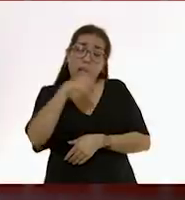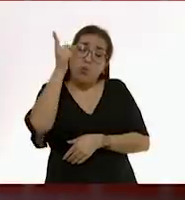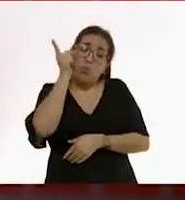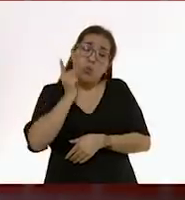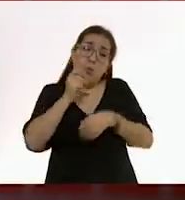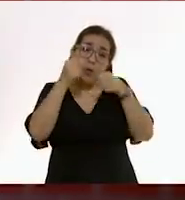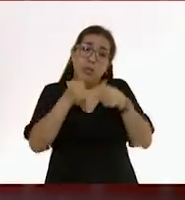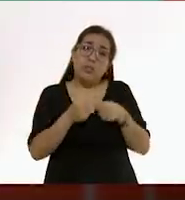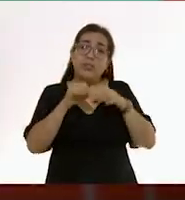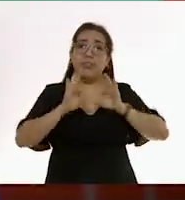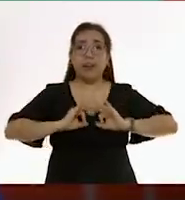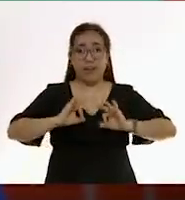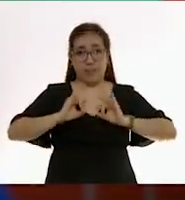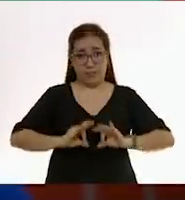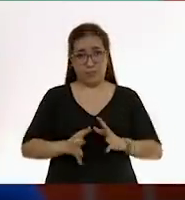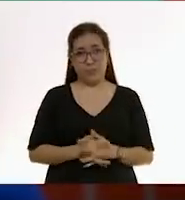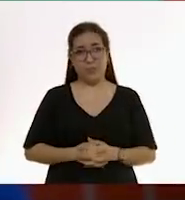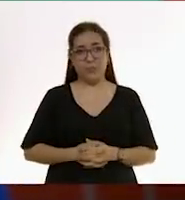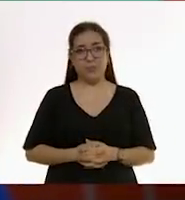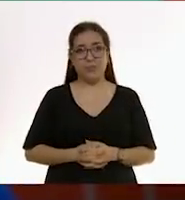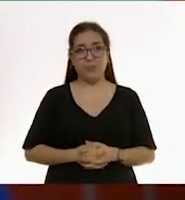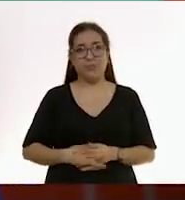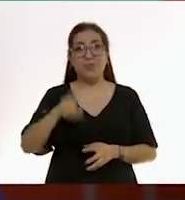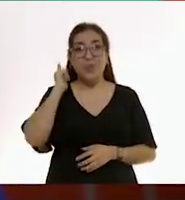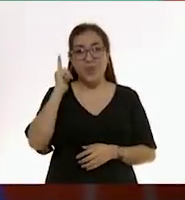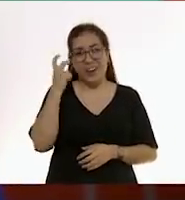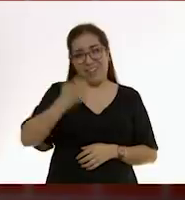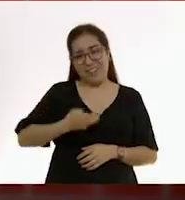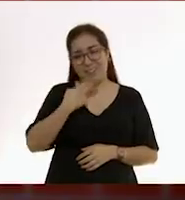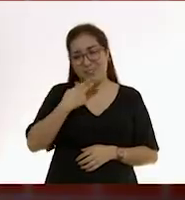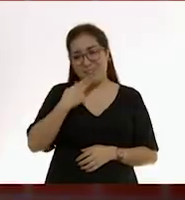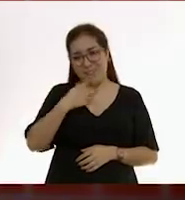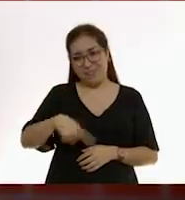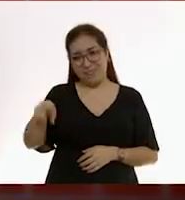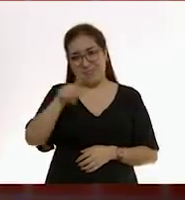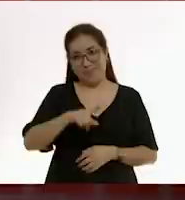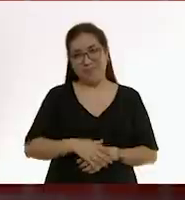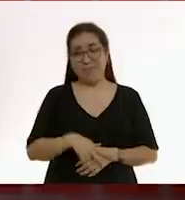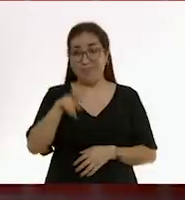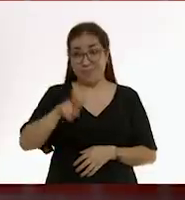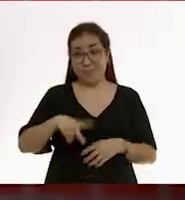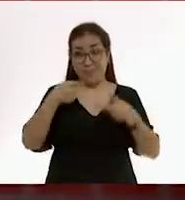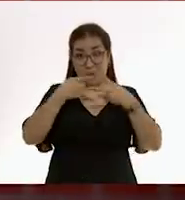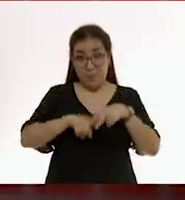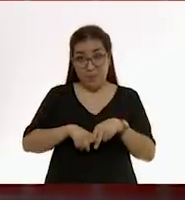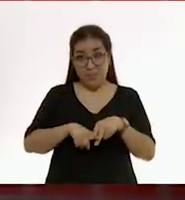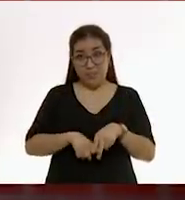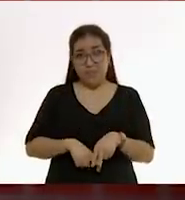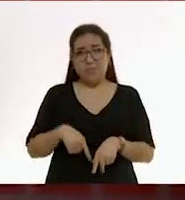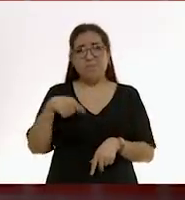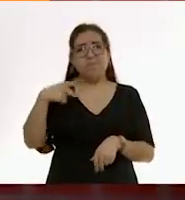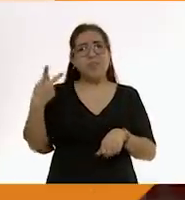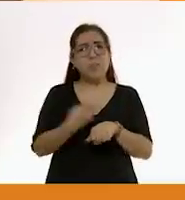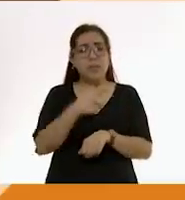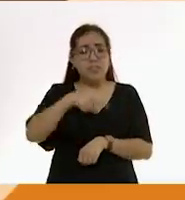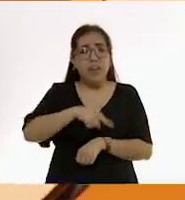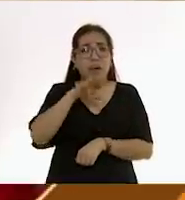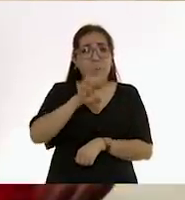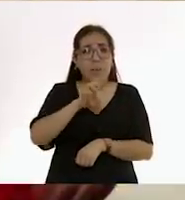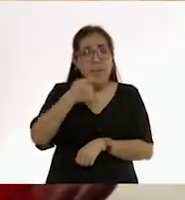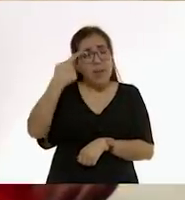para que duerma mejor. Esperamos les sea de gran utilidad. Vamos a iniciar conociendo la biología del sueño del bebé.